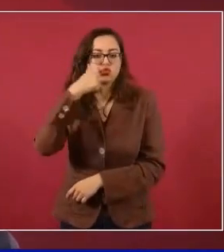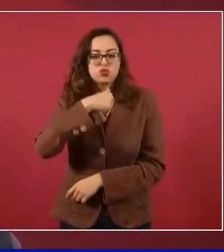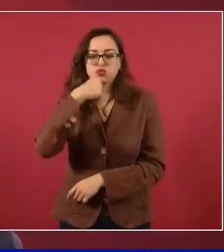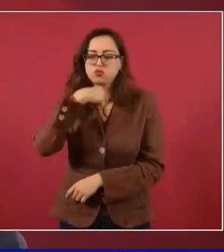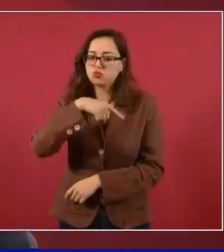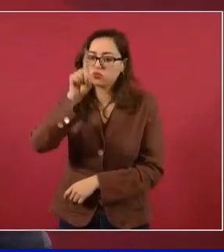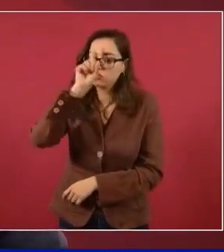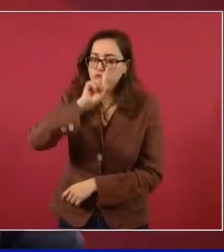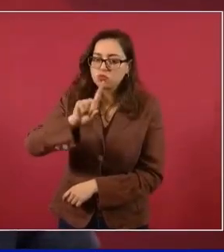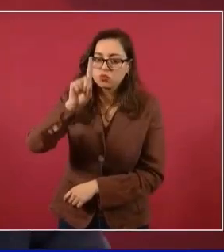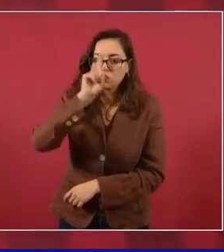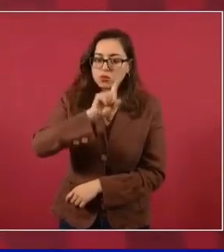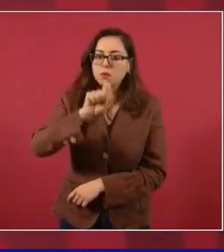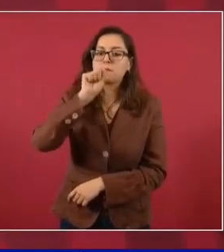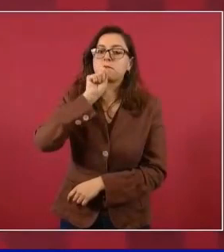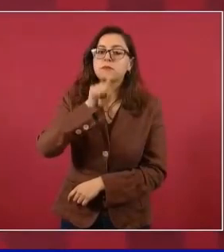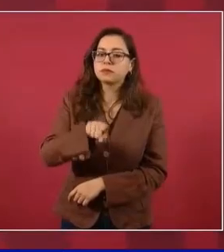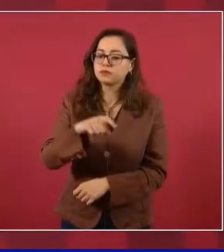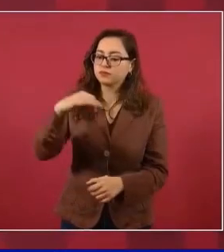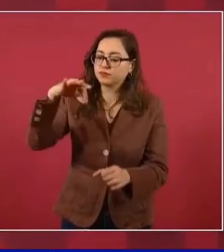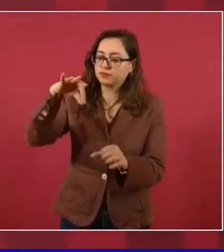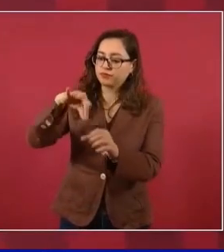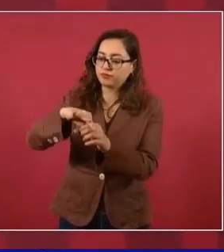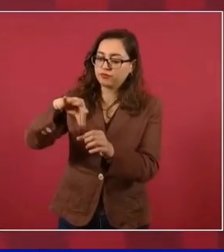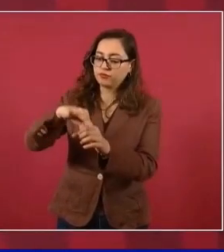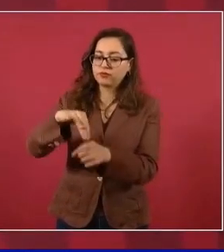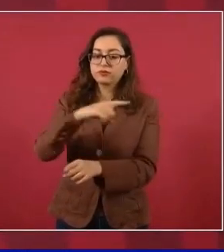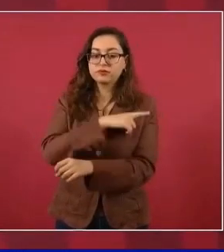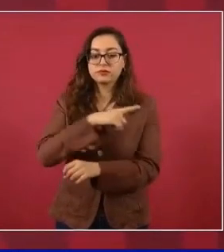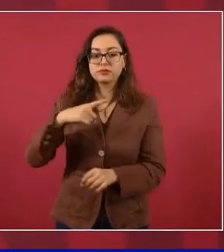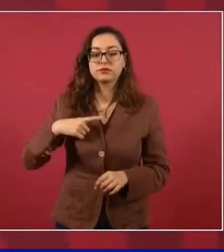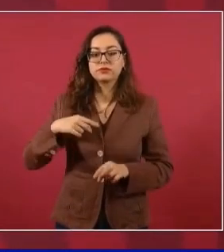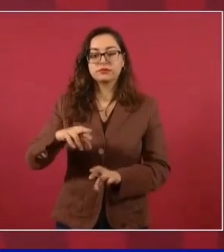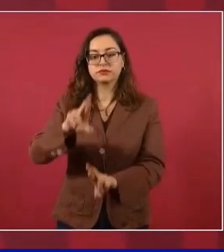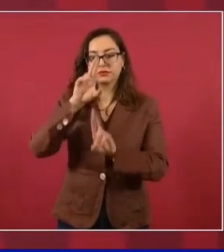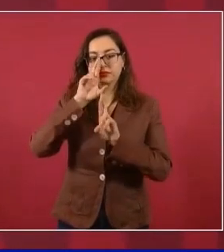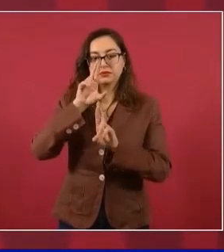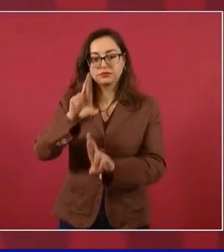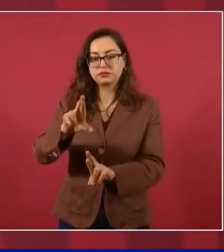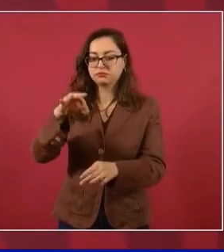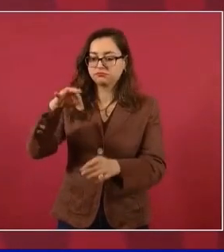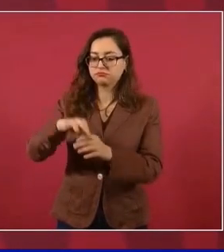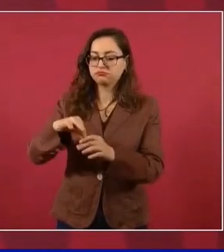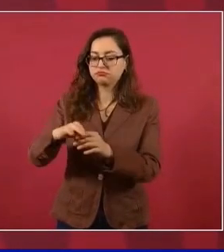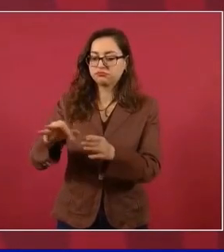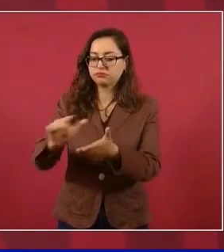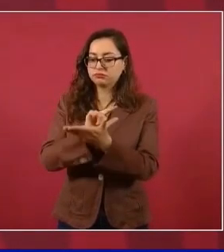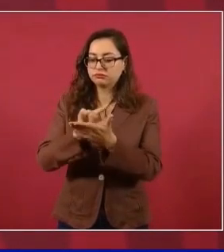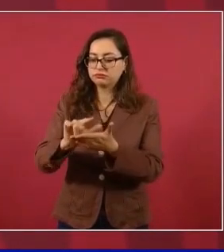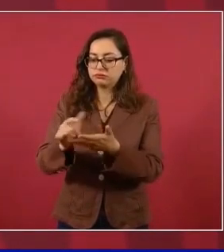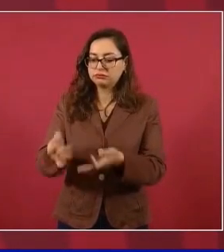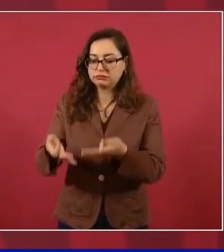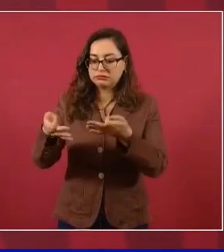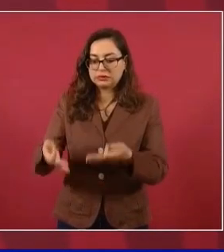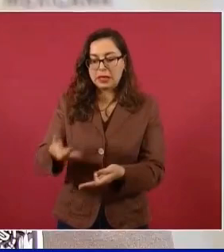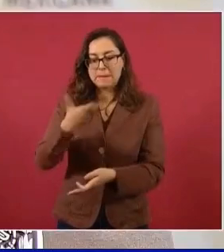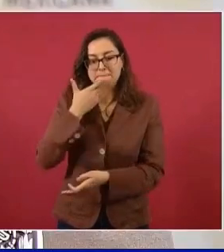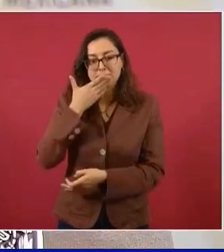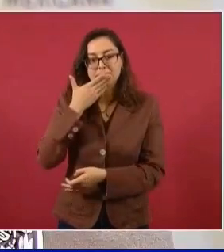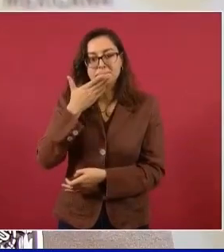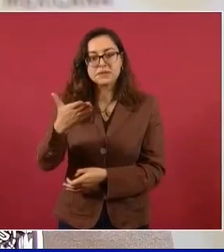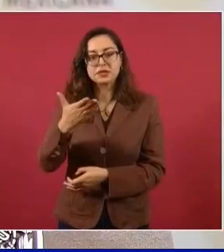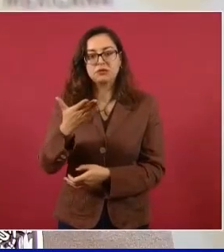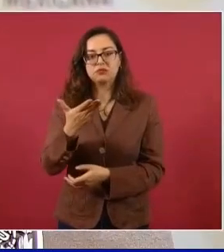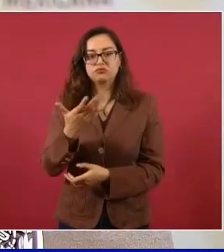el voto, que la elección sea limpia, sea libre, que no haya